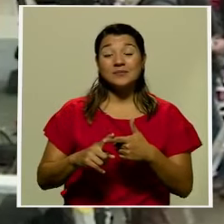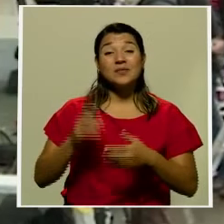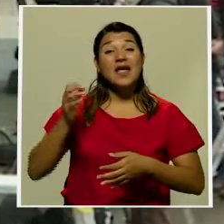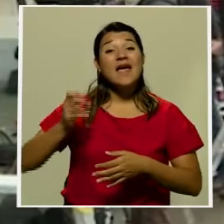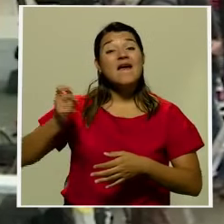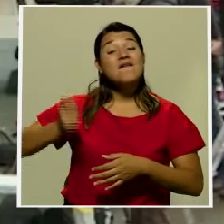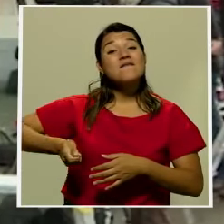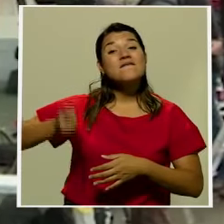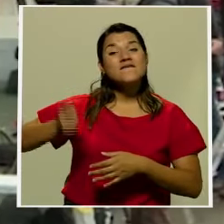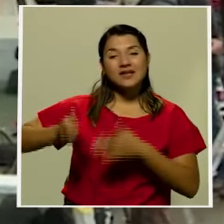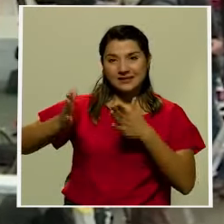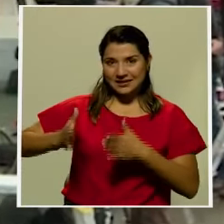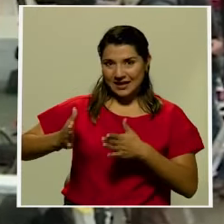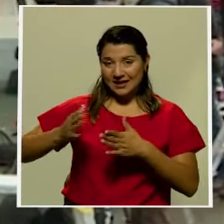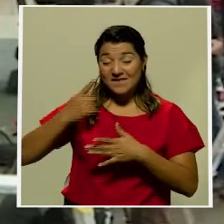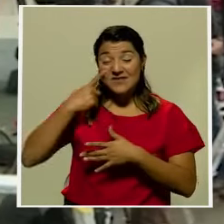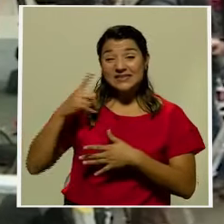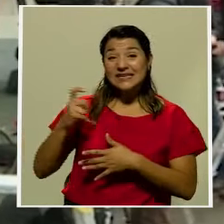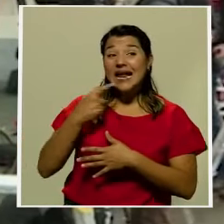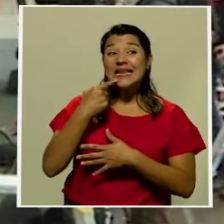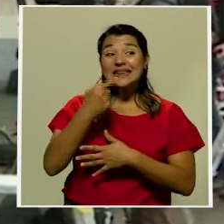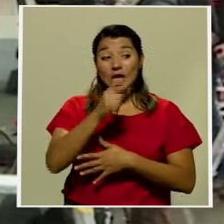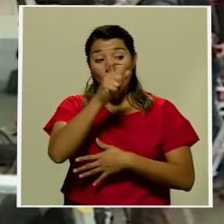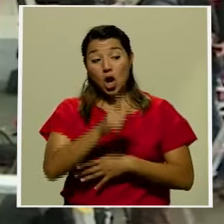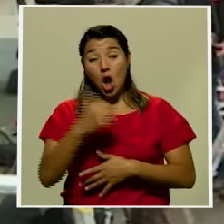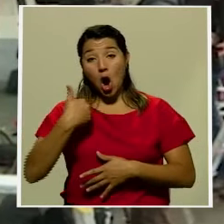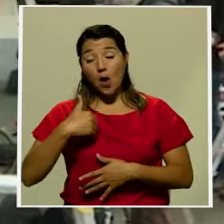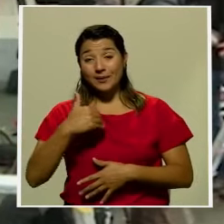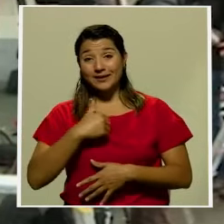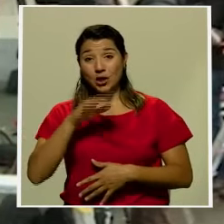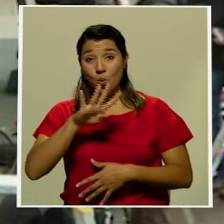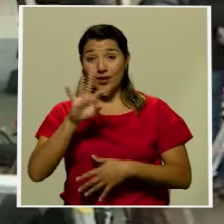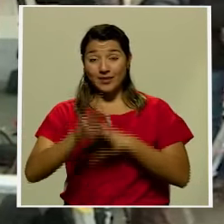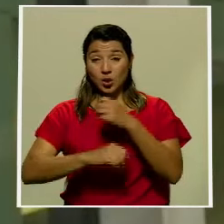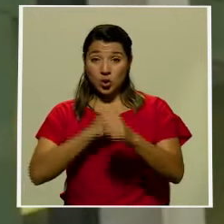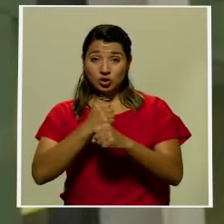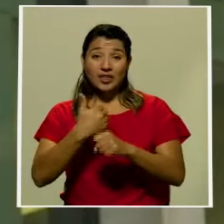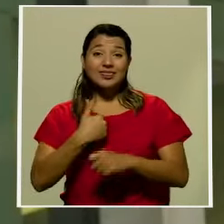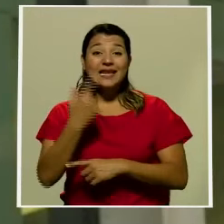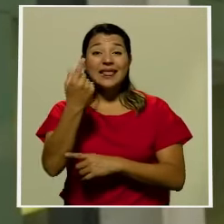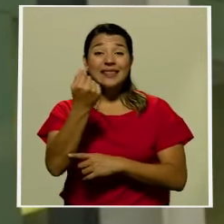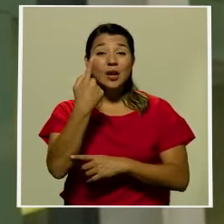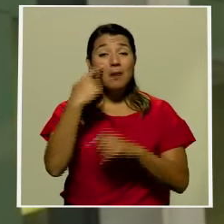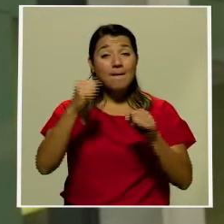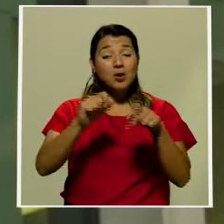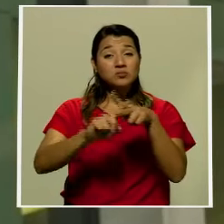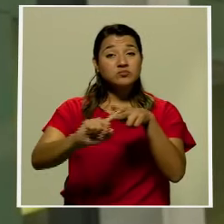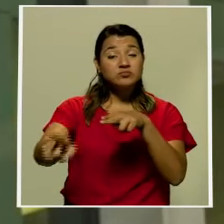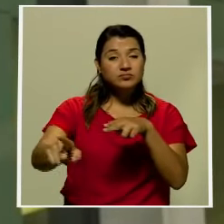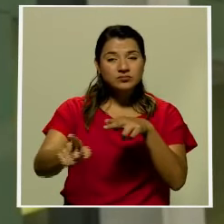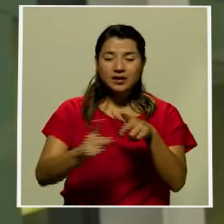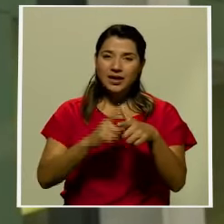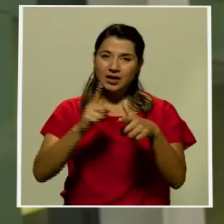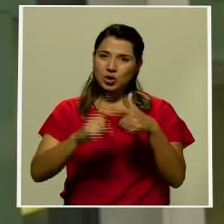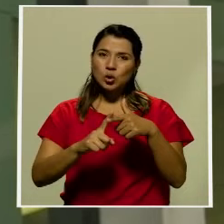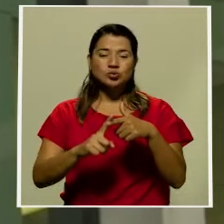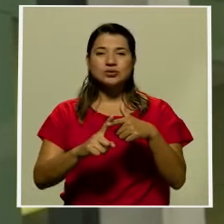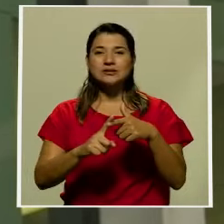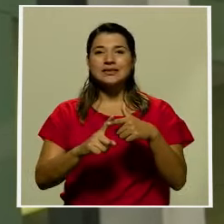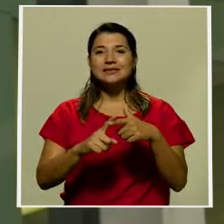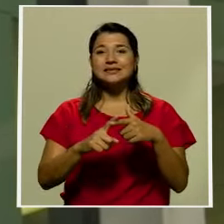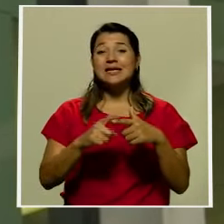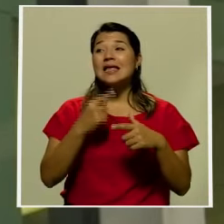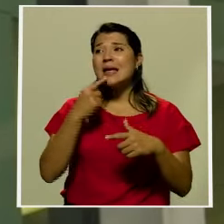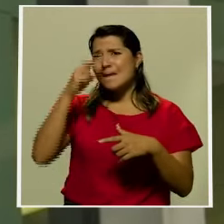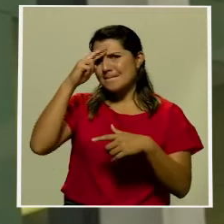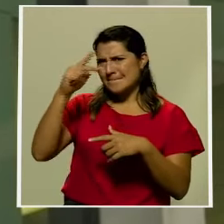fiscalía había destacado que el australiano de 49 años dispone de los recursos para huir, y señaló la oferta de asilo político hecha por